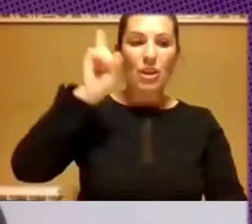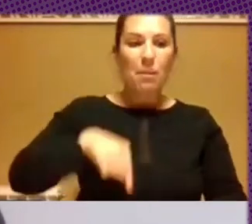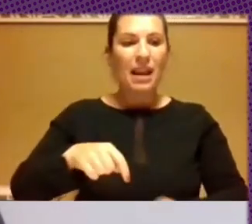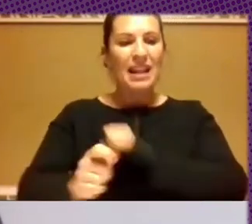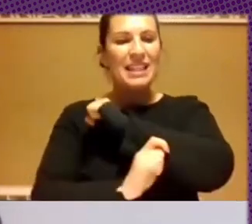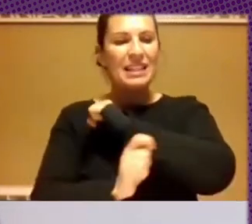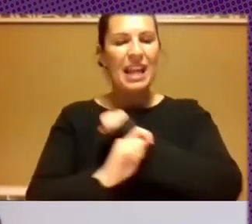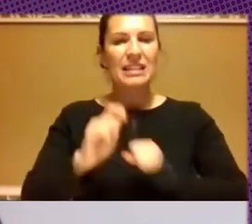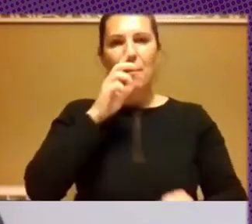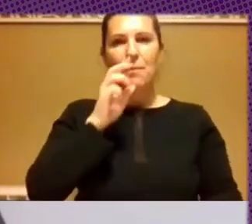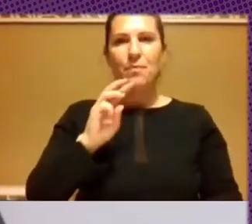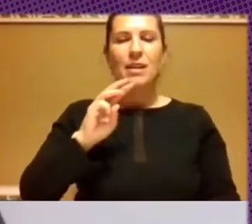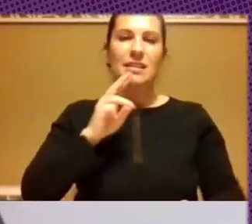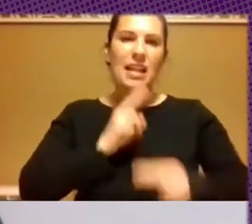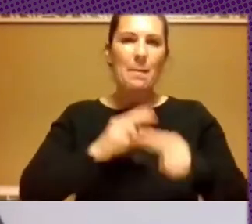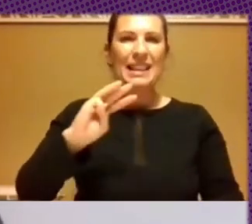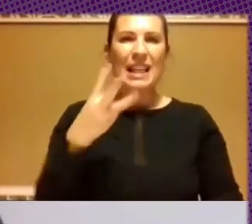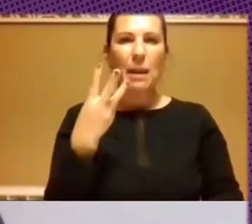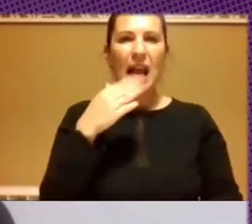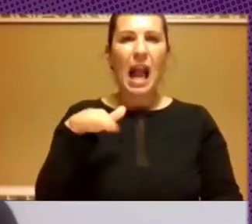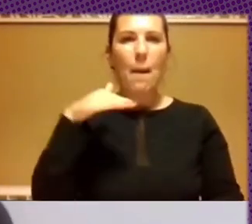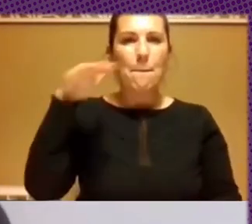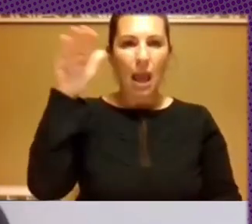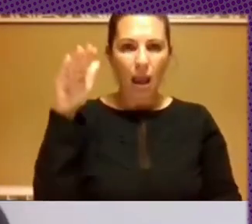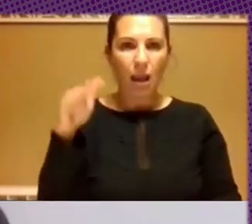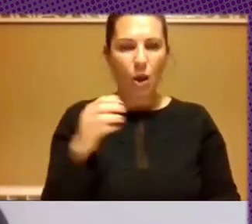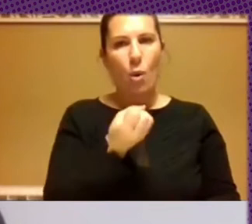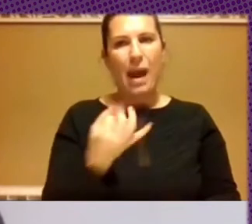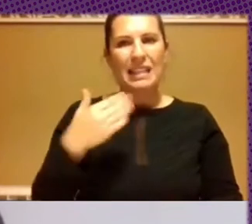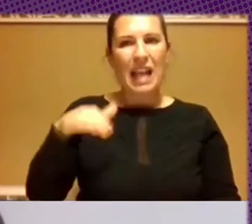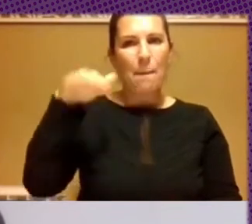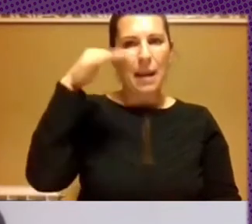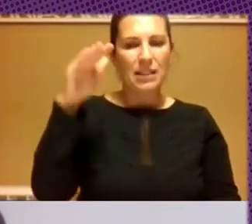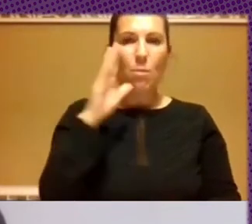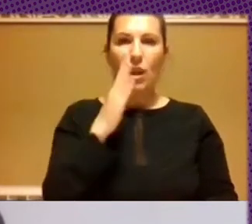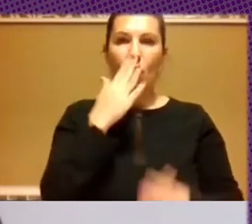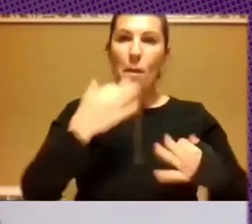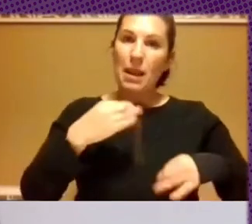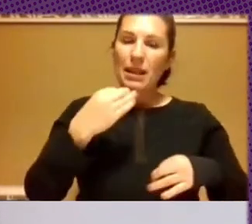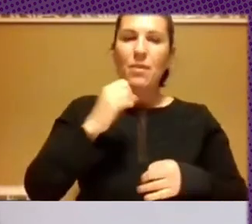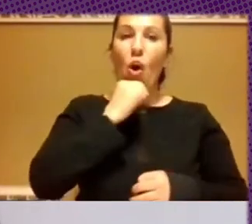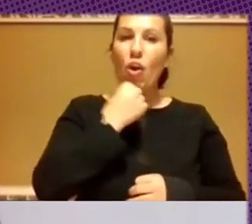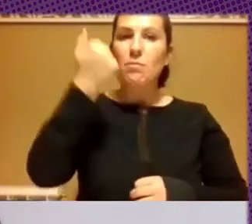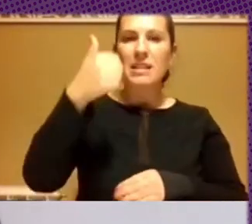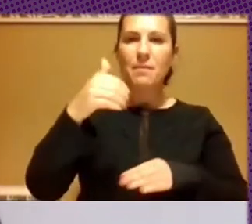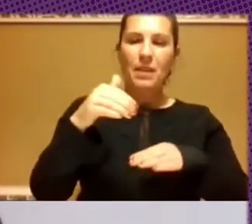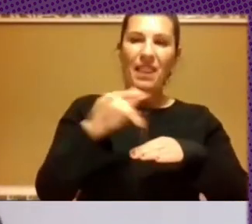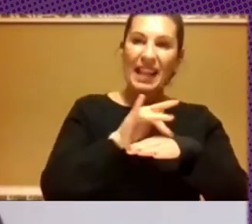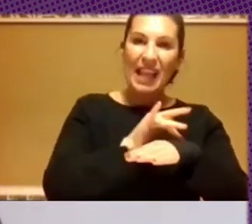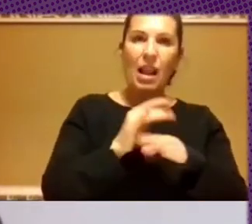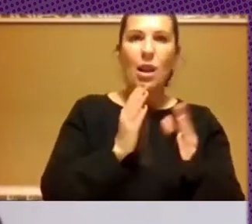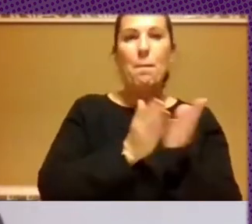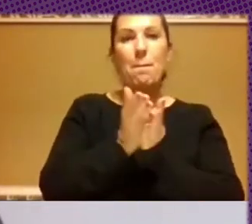capa o de varias capas, yo esto también lo digo siempre, normalmente las estrategias de desinformación o de odio van por una vía digital, van por una vía mediática, ¿no? Es decir,